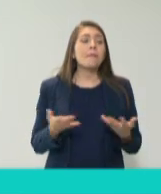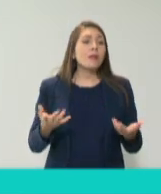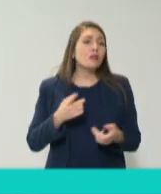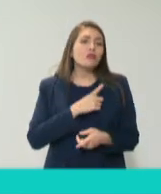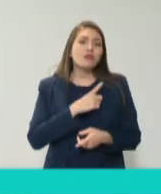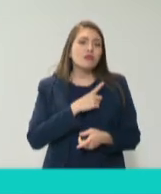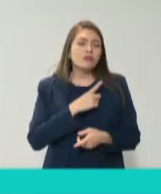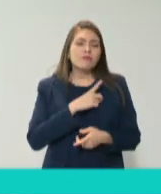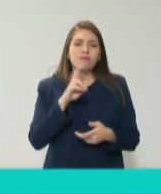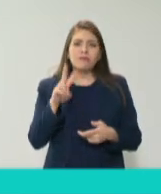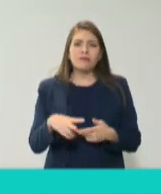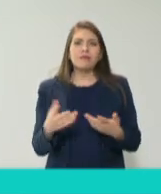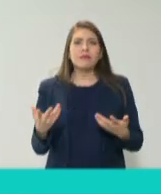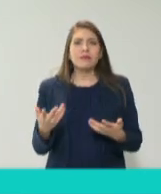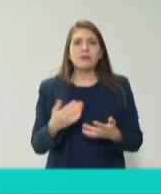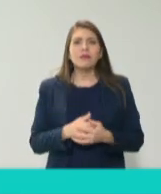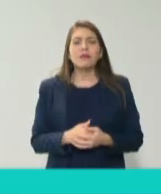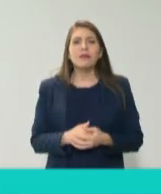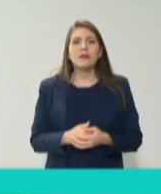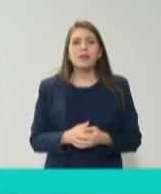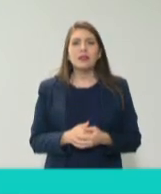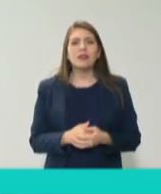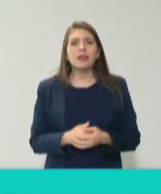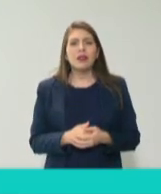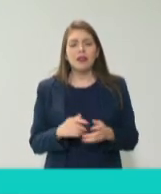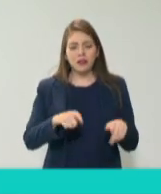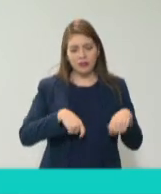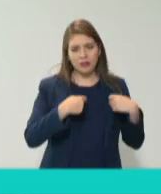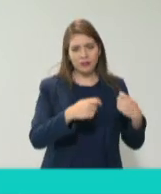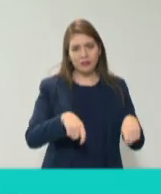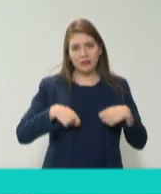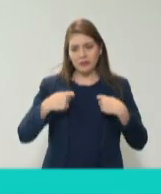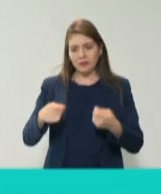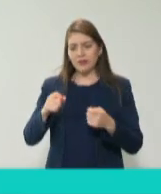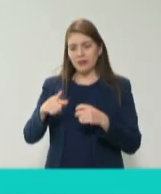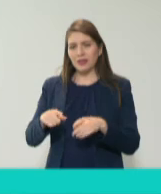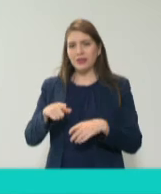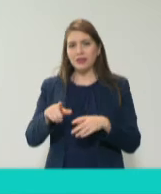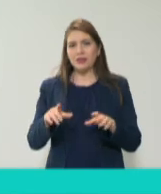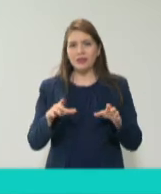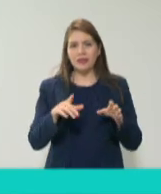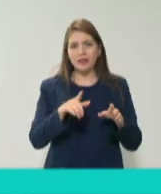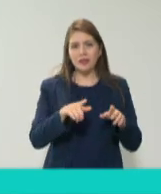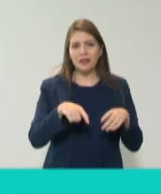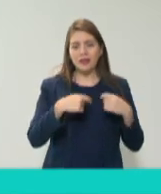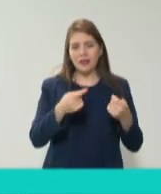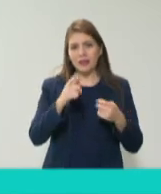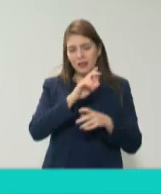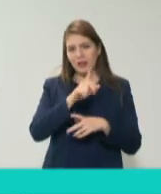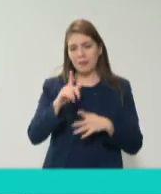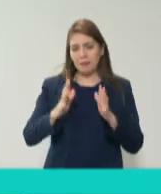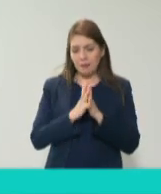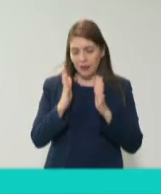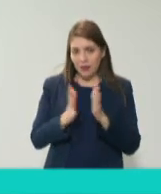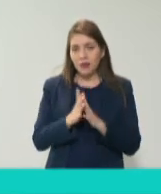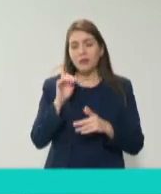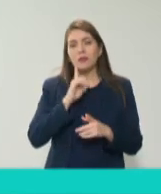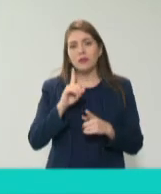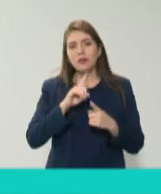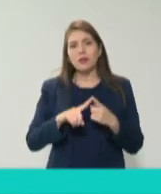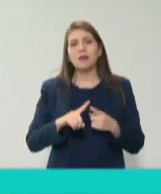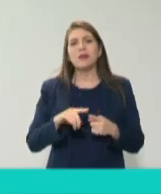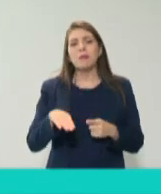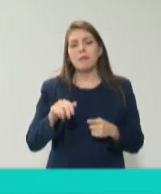que dar ahora sí que las constancias de participación de a Rosa María Cruz Lesbros